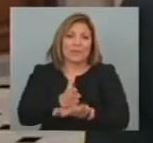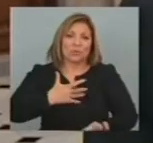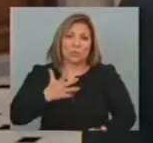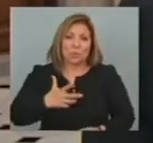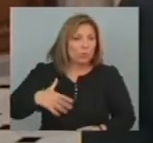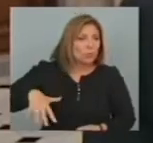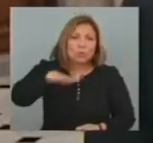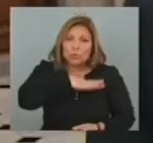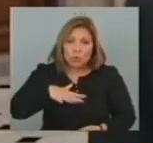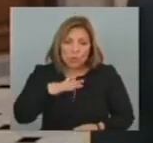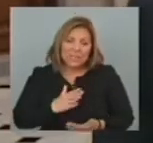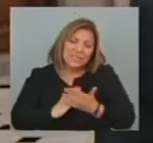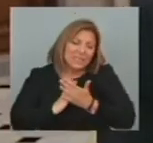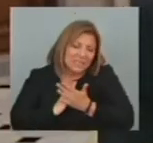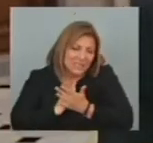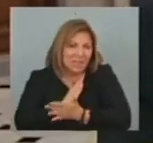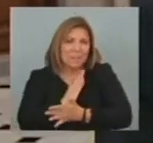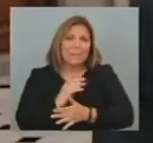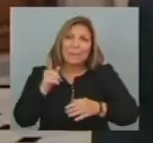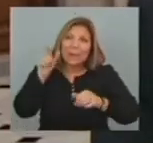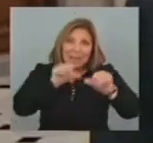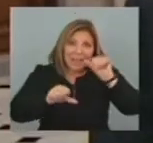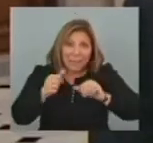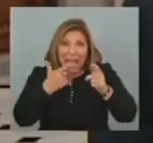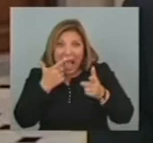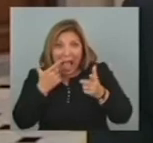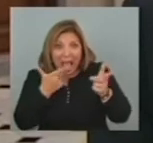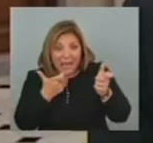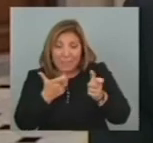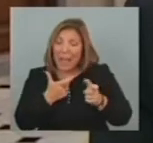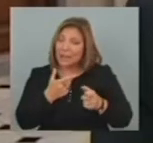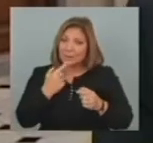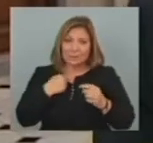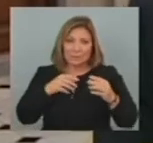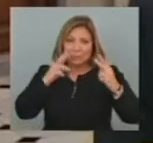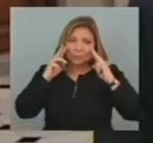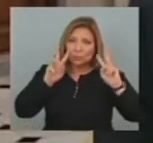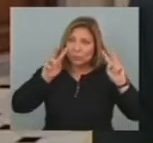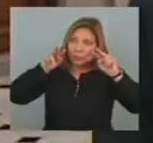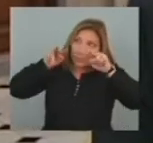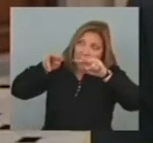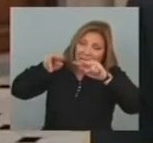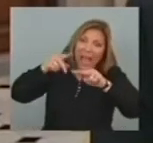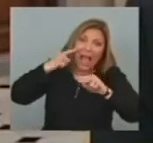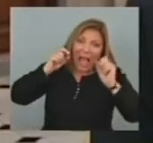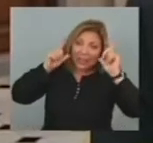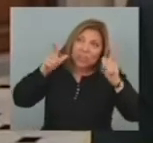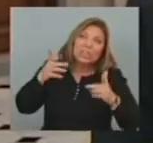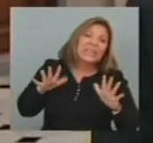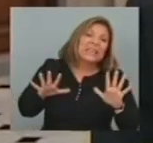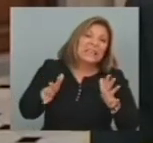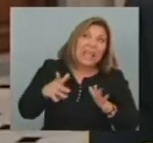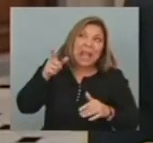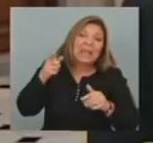siempre el uso de armas químicas Por lo tanto vamos a estar mirando Con atención Lo que esté ocurriendo